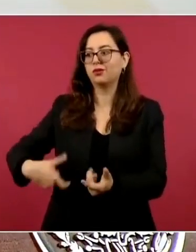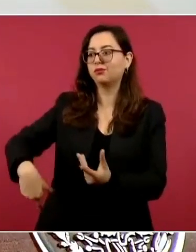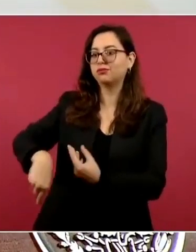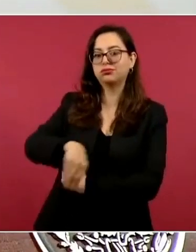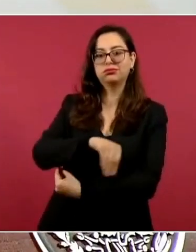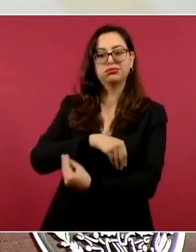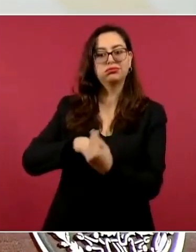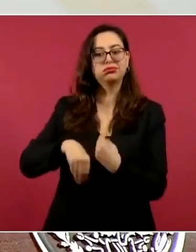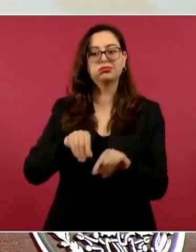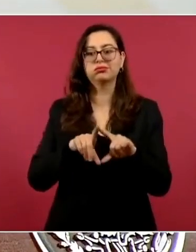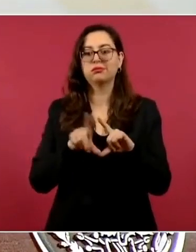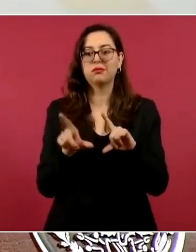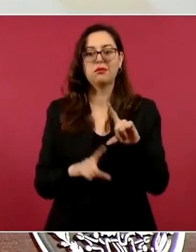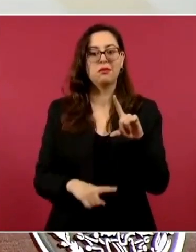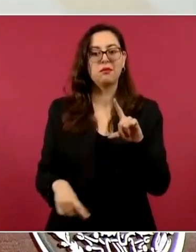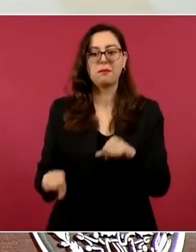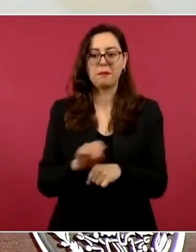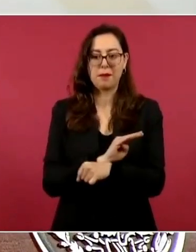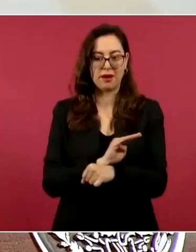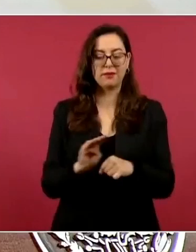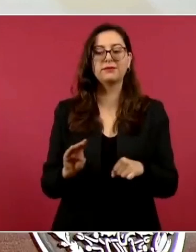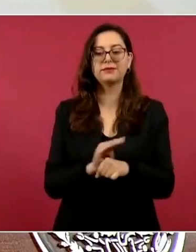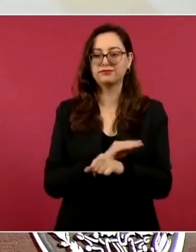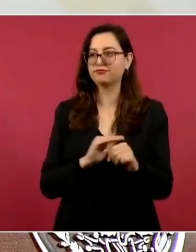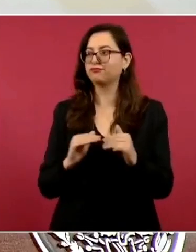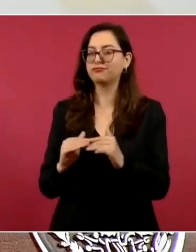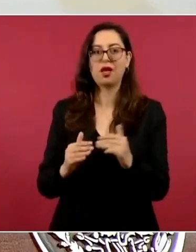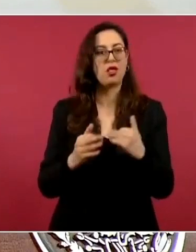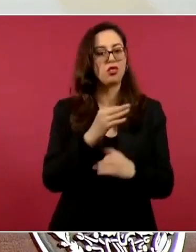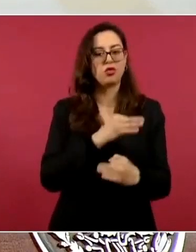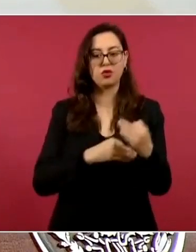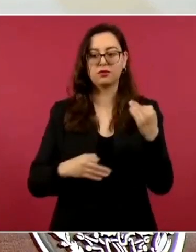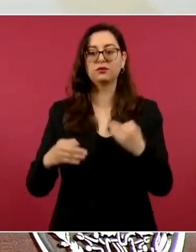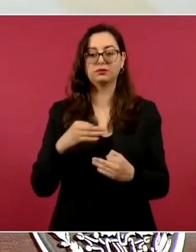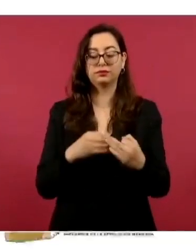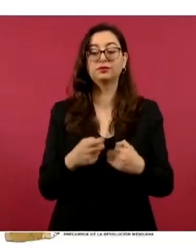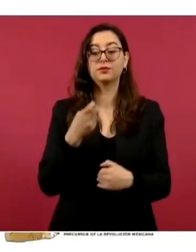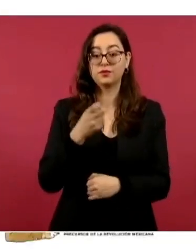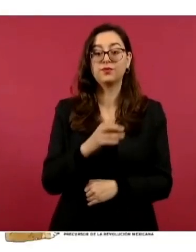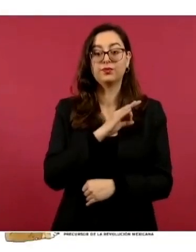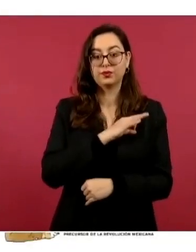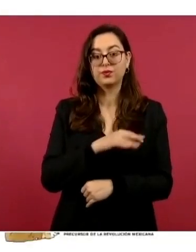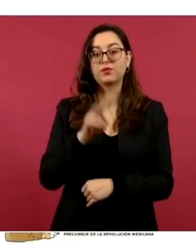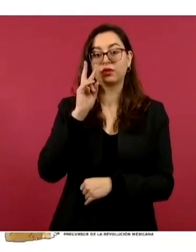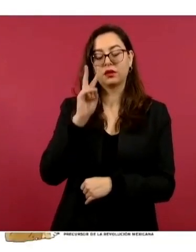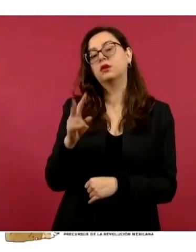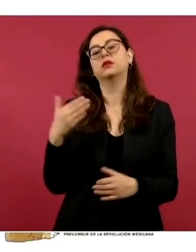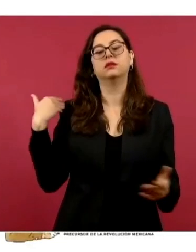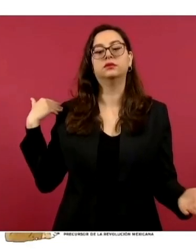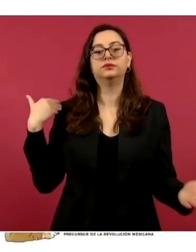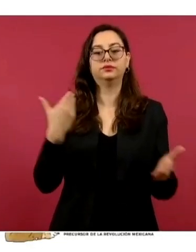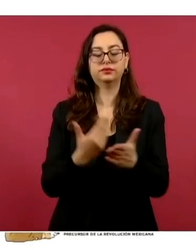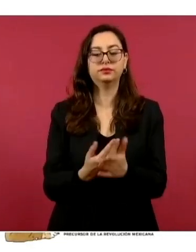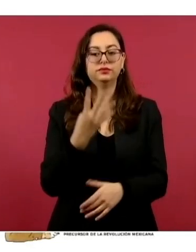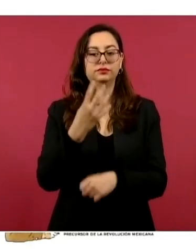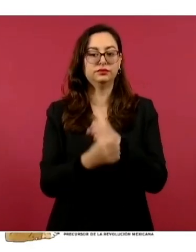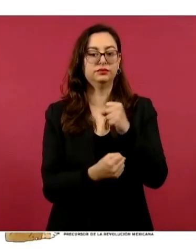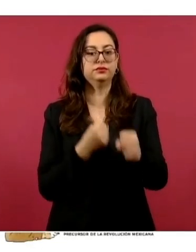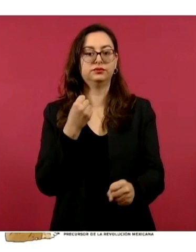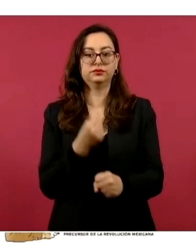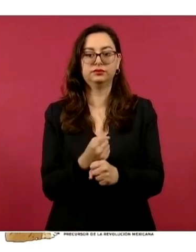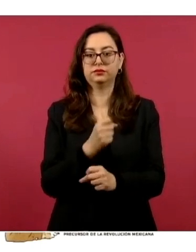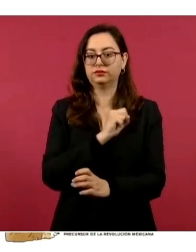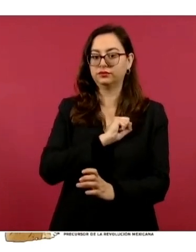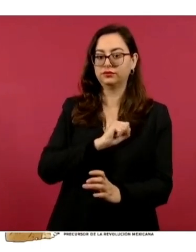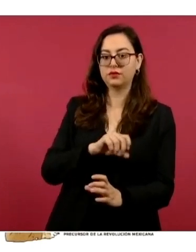claramente en la siguiente gráfica, cómo ha venido creciendo significativamente en los últimos cuatro años las remesas. Pero